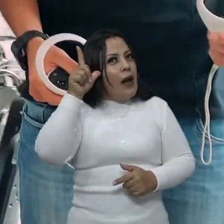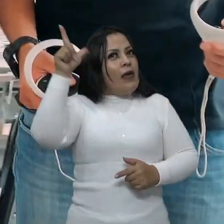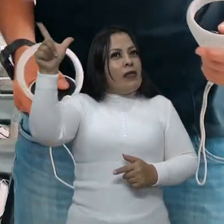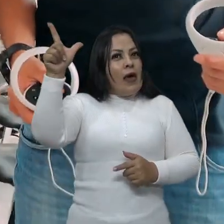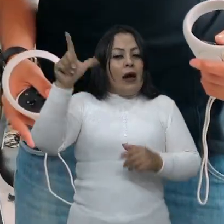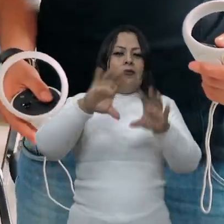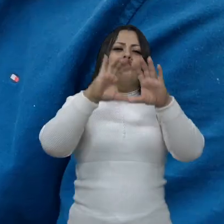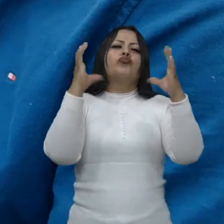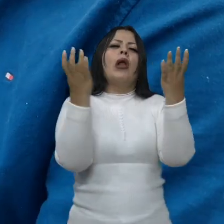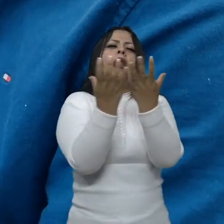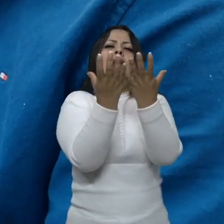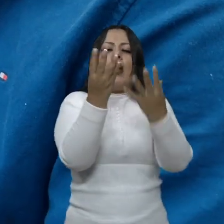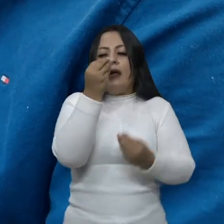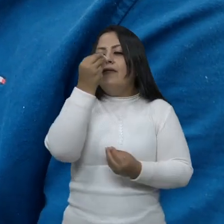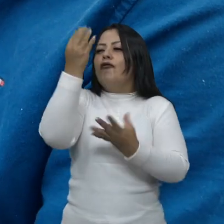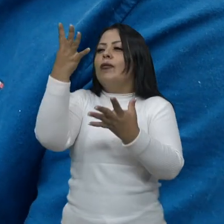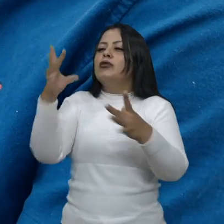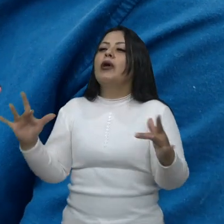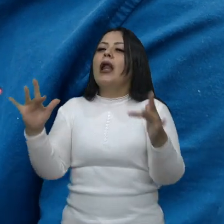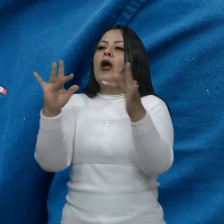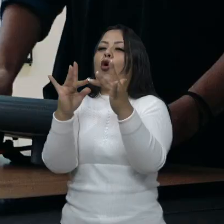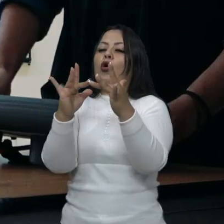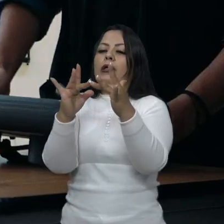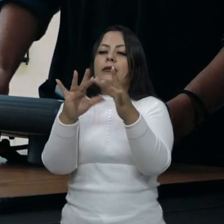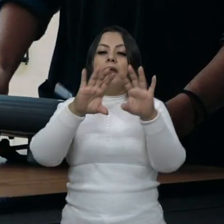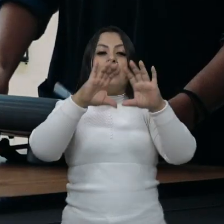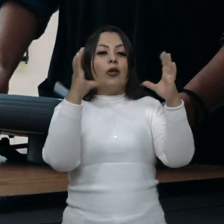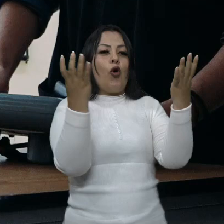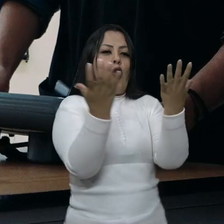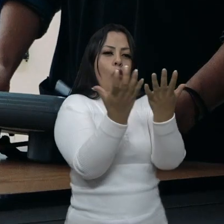en la era de la información y la conectividad global.